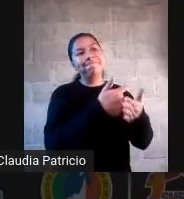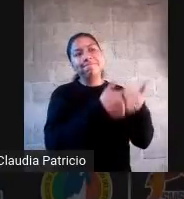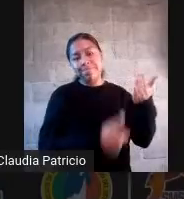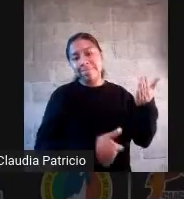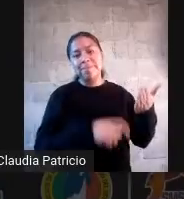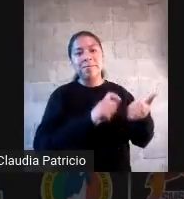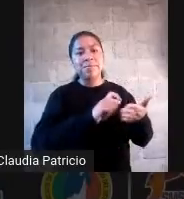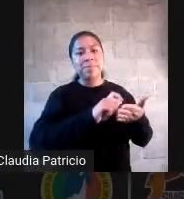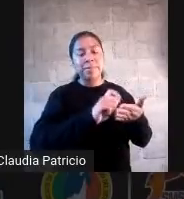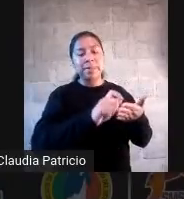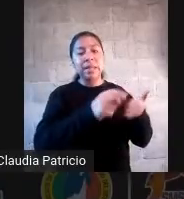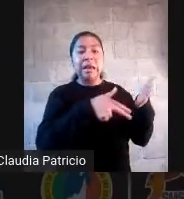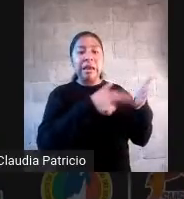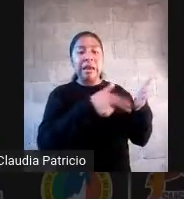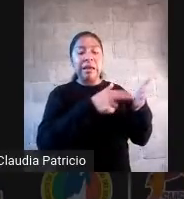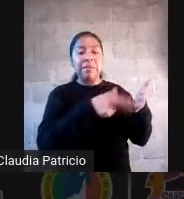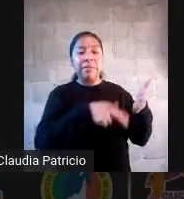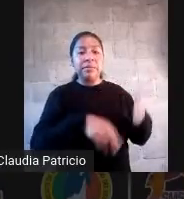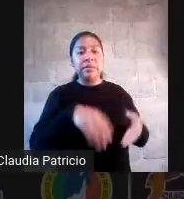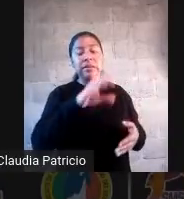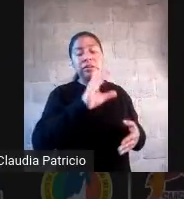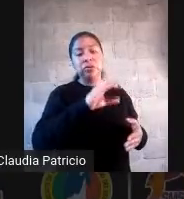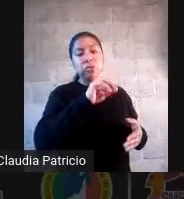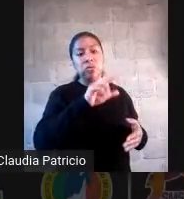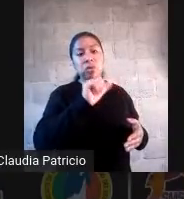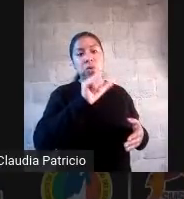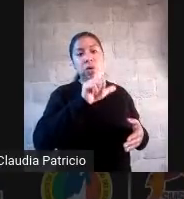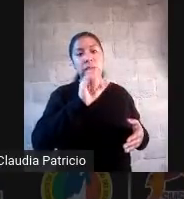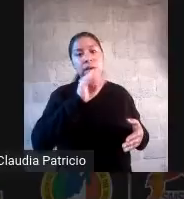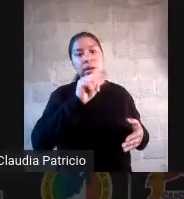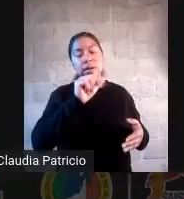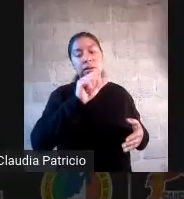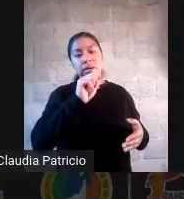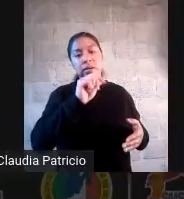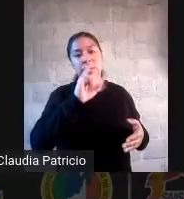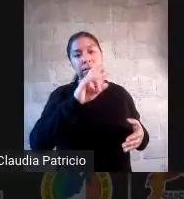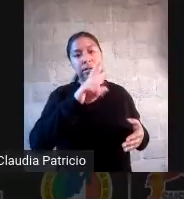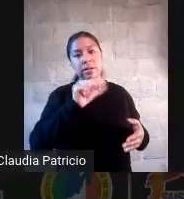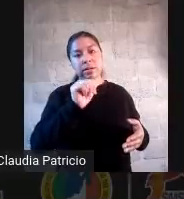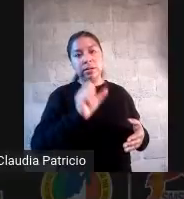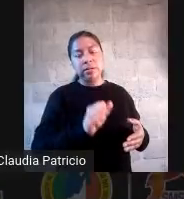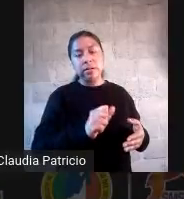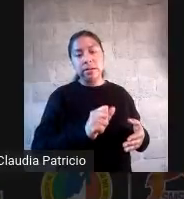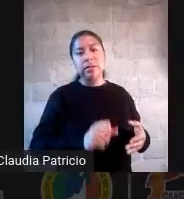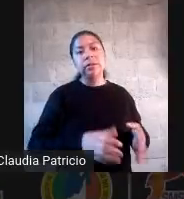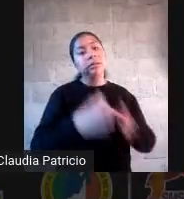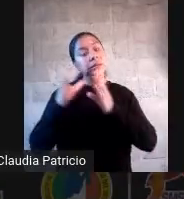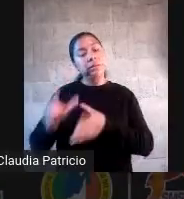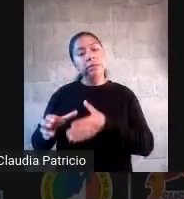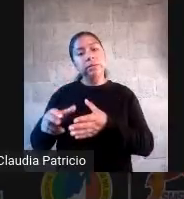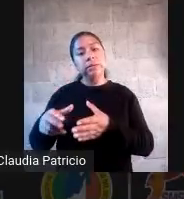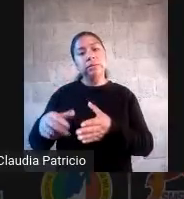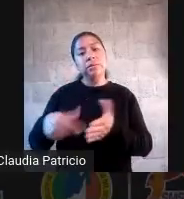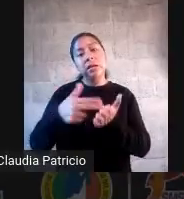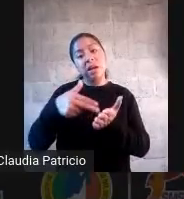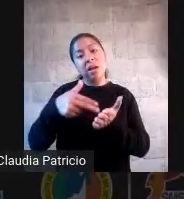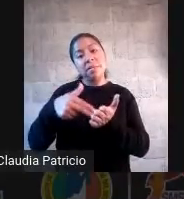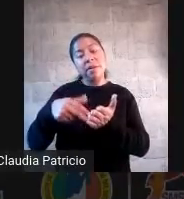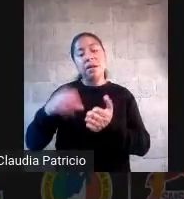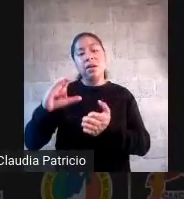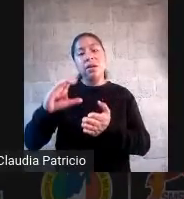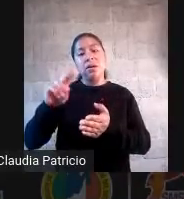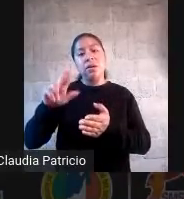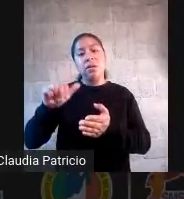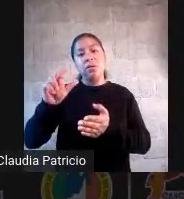Que a veces, por alguna razón, hacemos caso omiso de esos resultados. Y maestros, tan hacemos caso omiso,